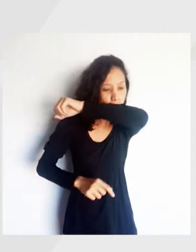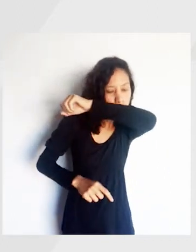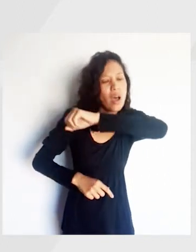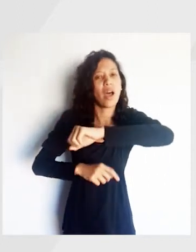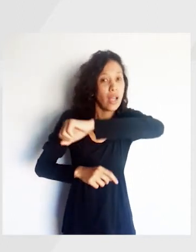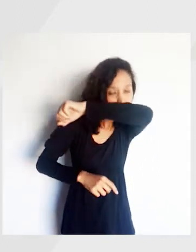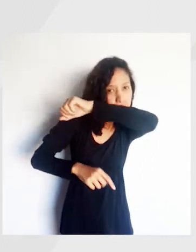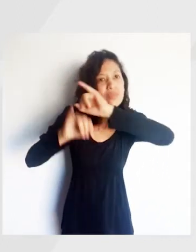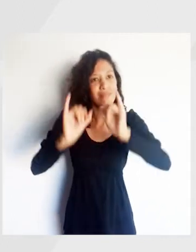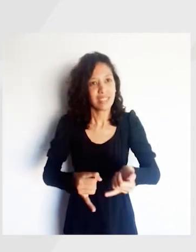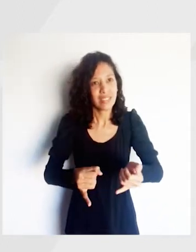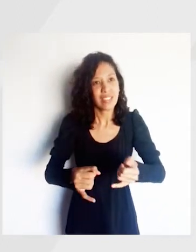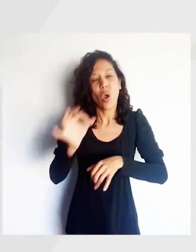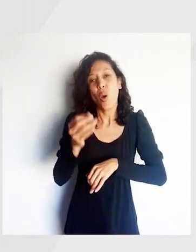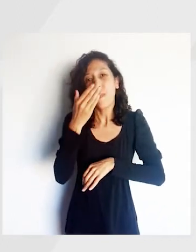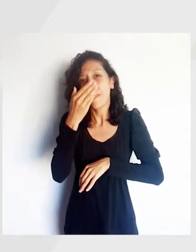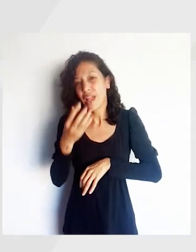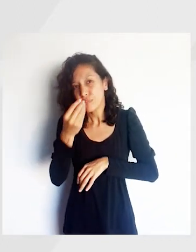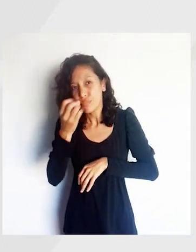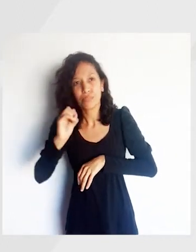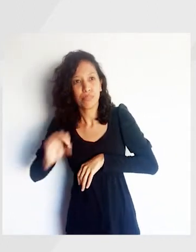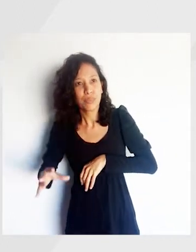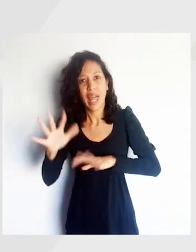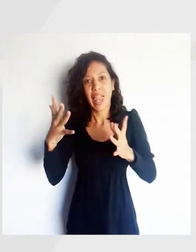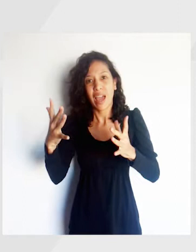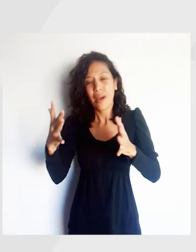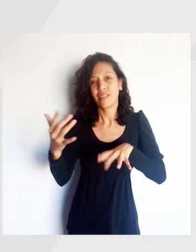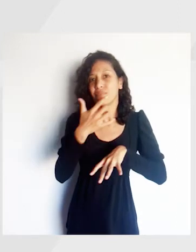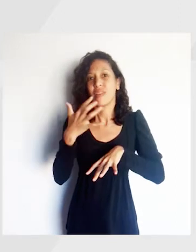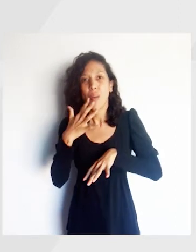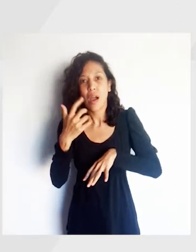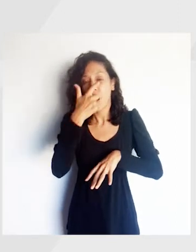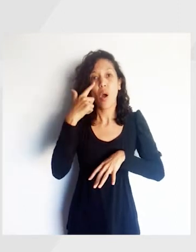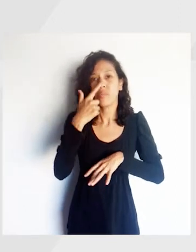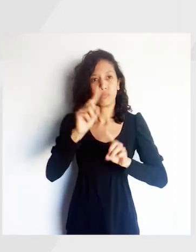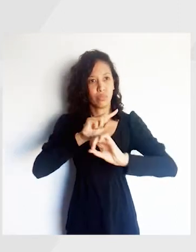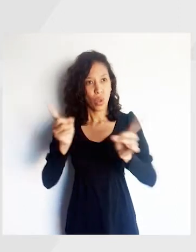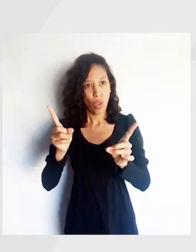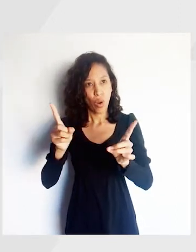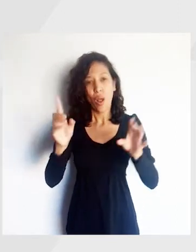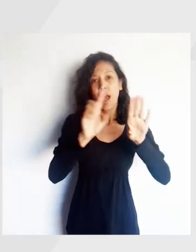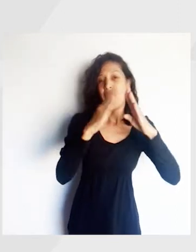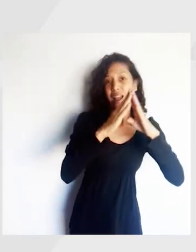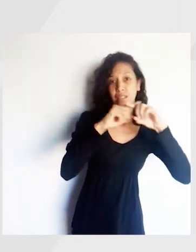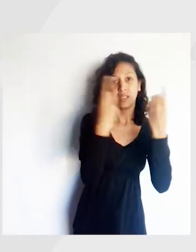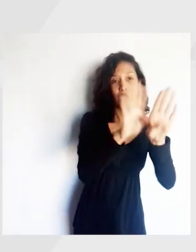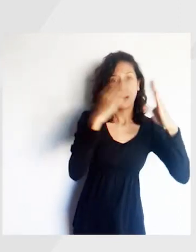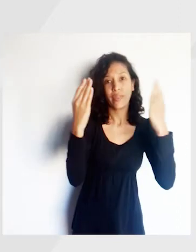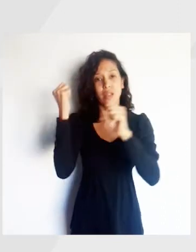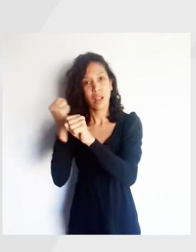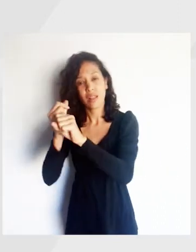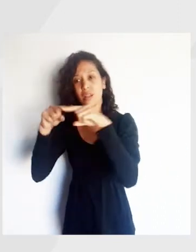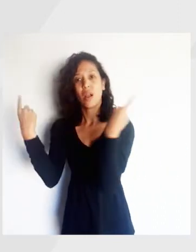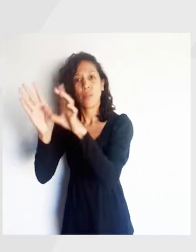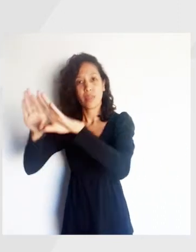estornudá sobre el pliegue del codo o usa pañuelos descartables. No te lleves las manos a la boca, los ojos y la nariz.